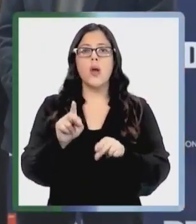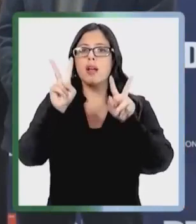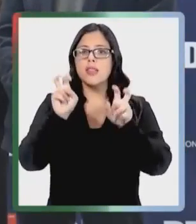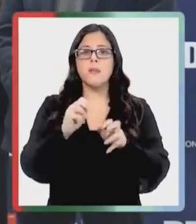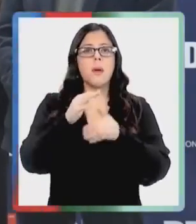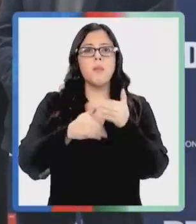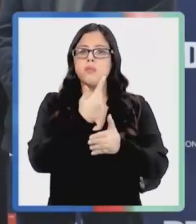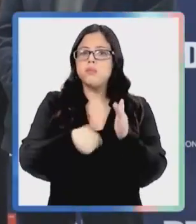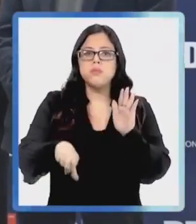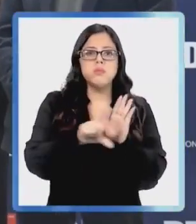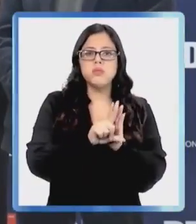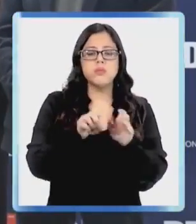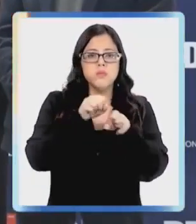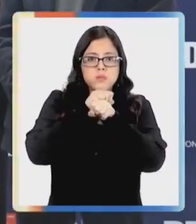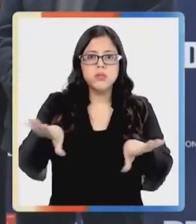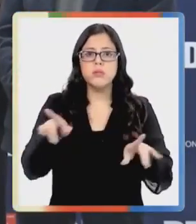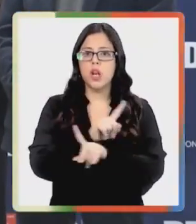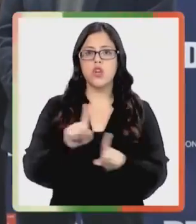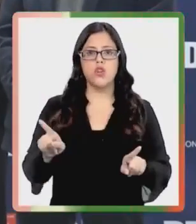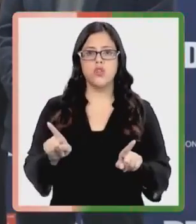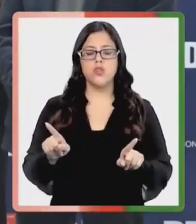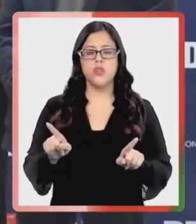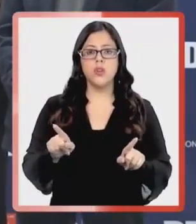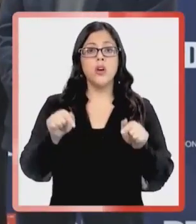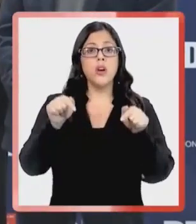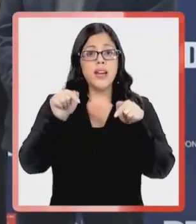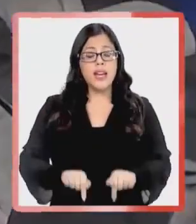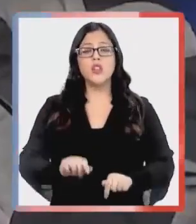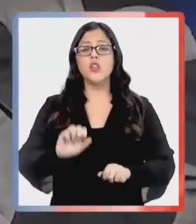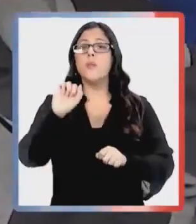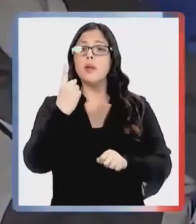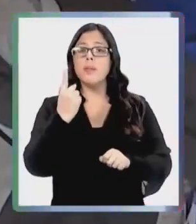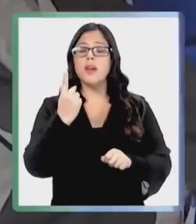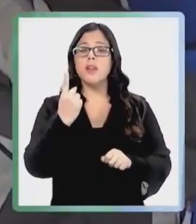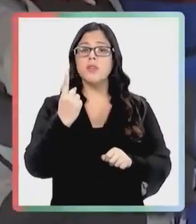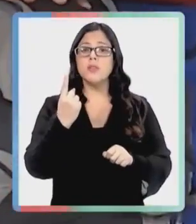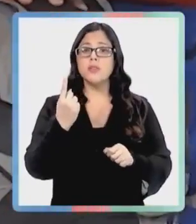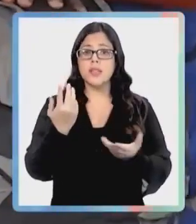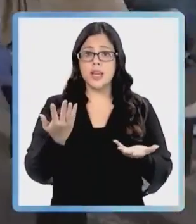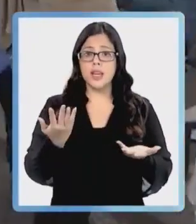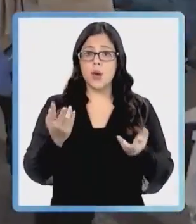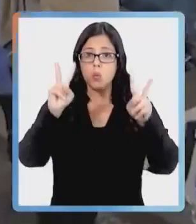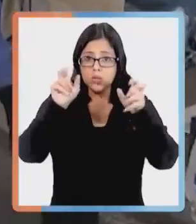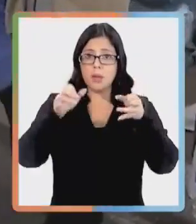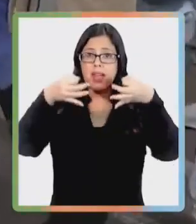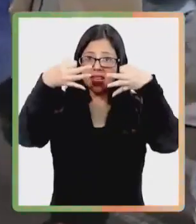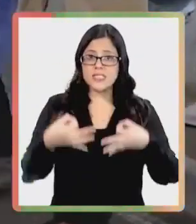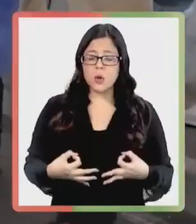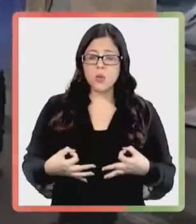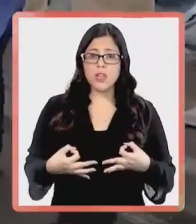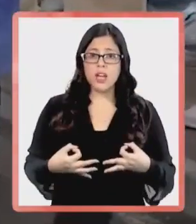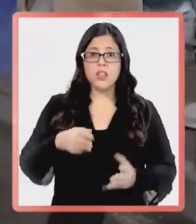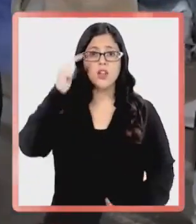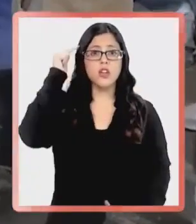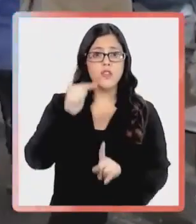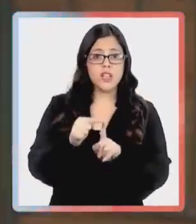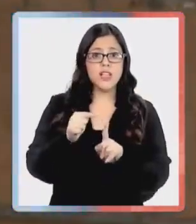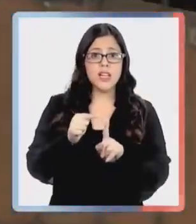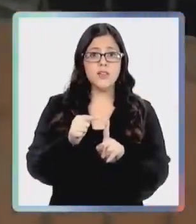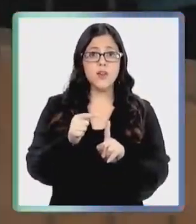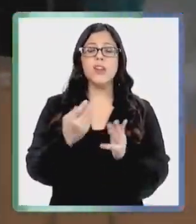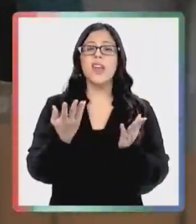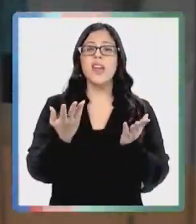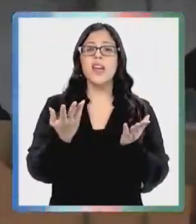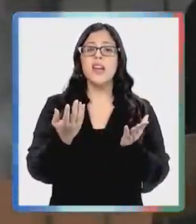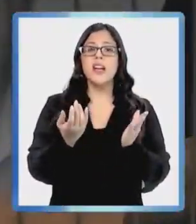Esta es, en primer lugar, una acción de seguridad con el objeto de poder tener la identidad de aquellas personas que están en el territorio